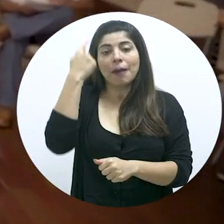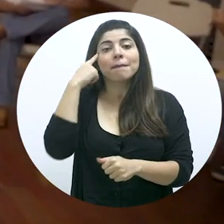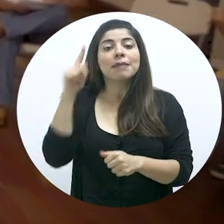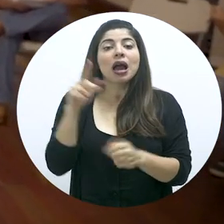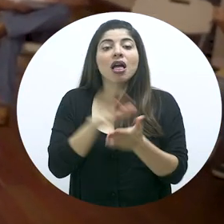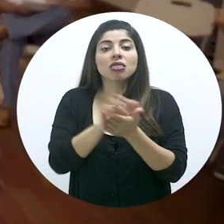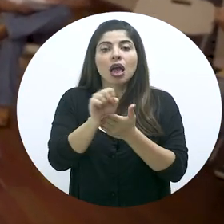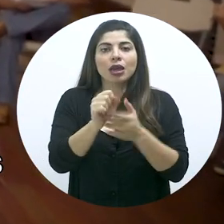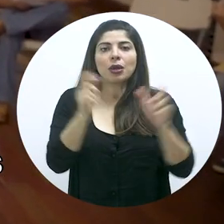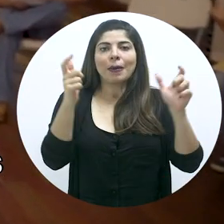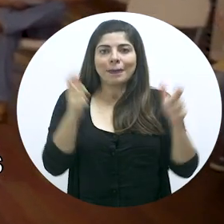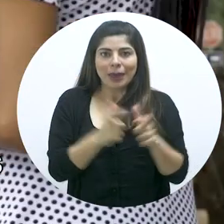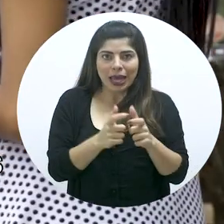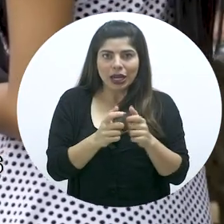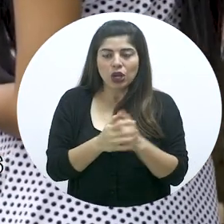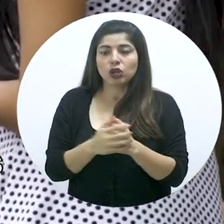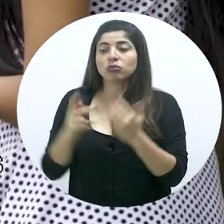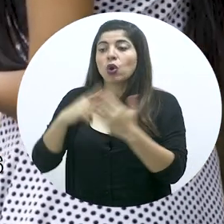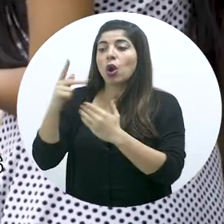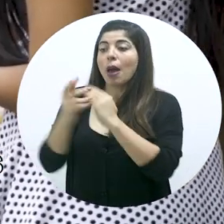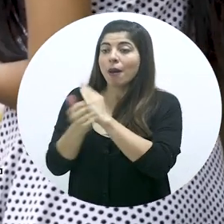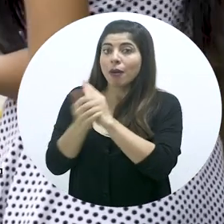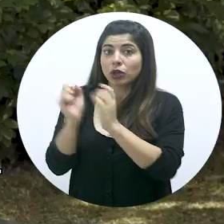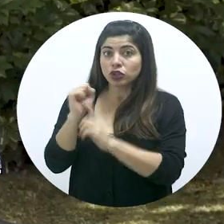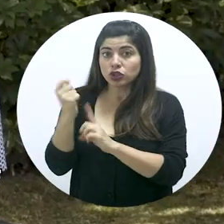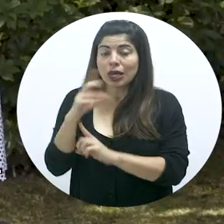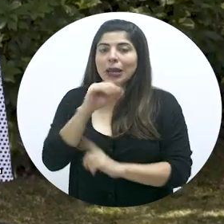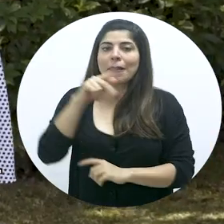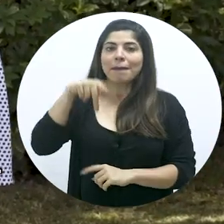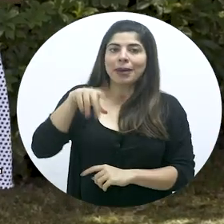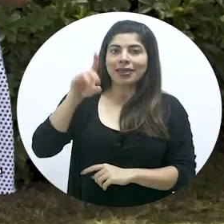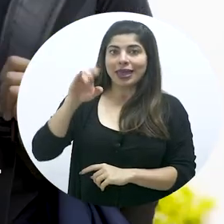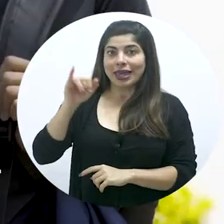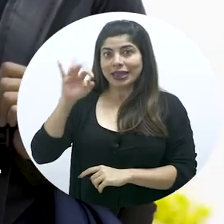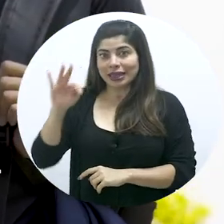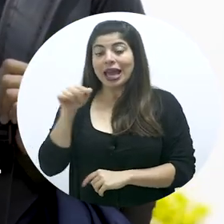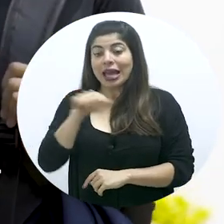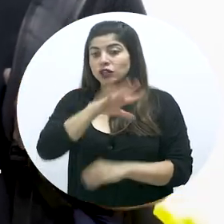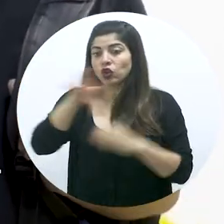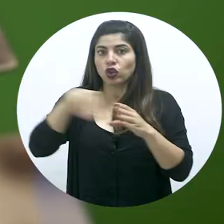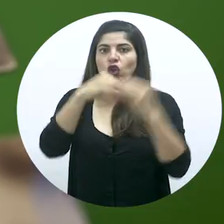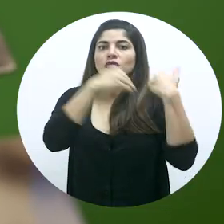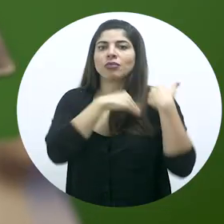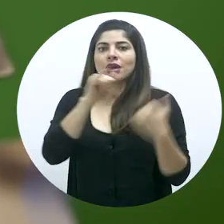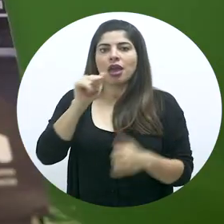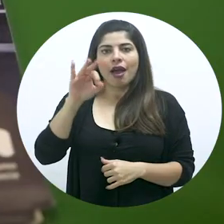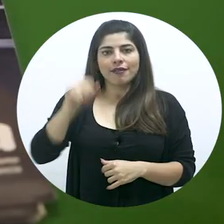reducción de daños en los programas de habilidades sociales y PDI, que son los que maneja el viaje.